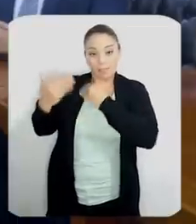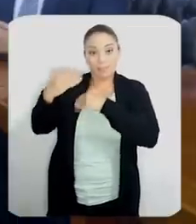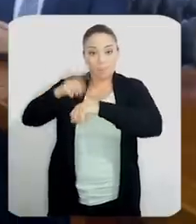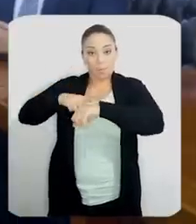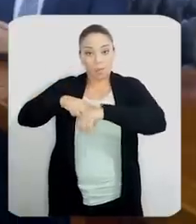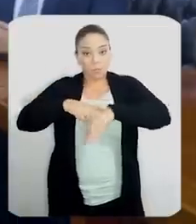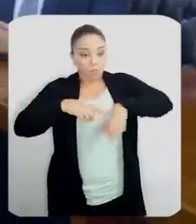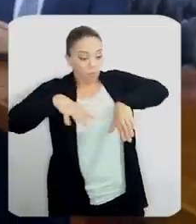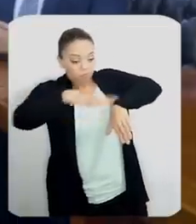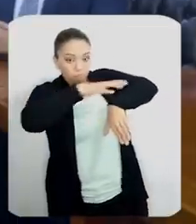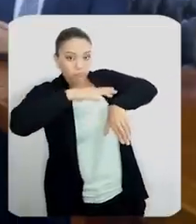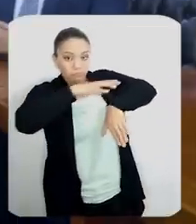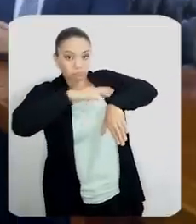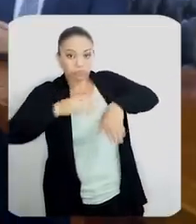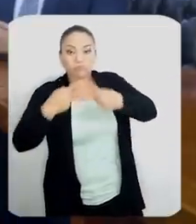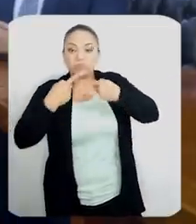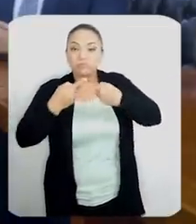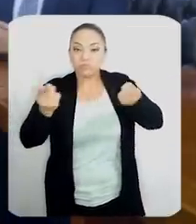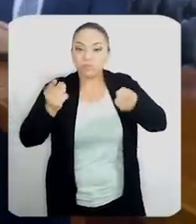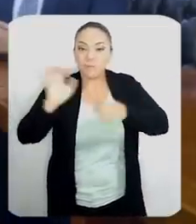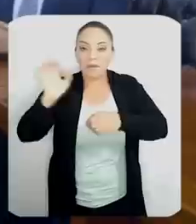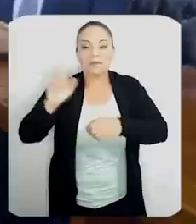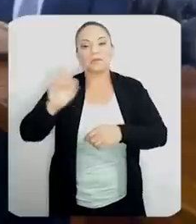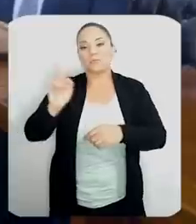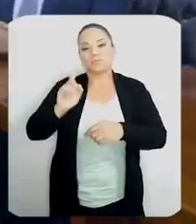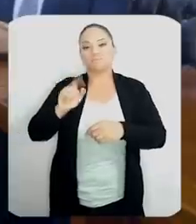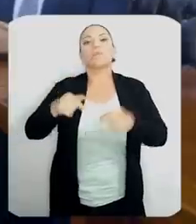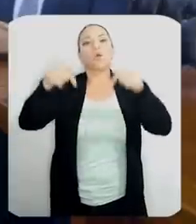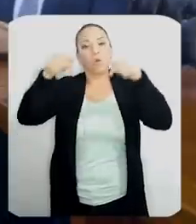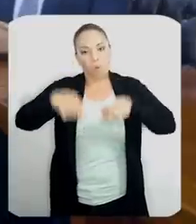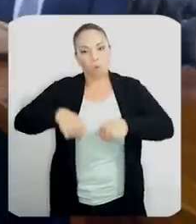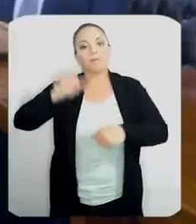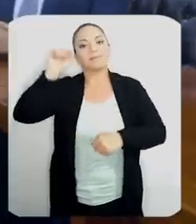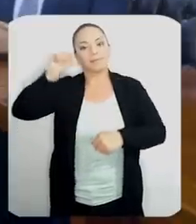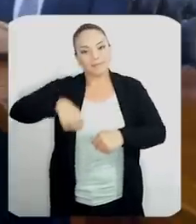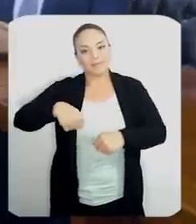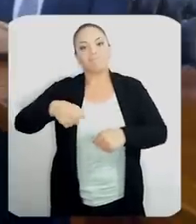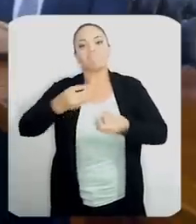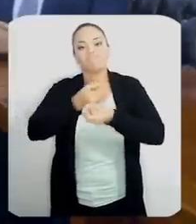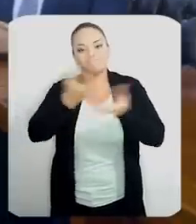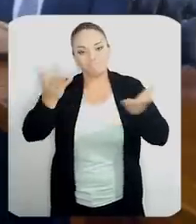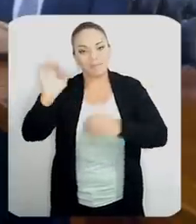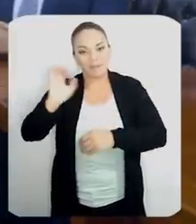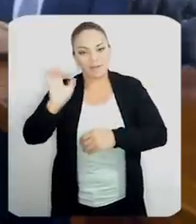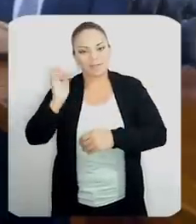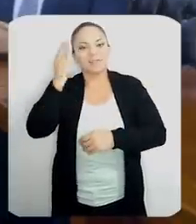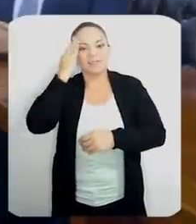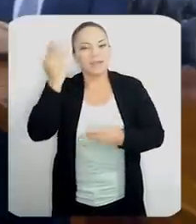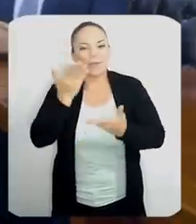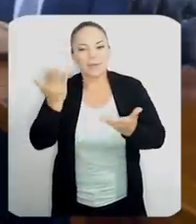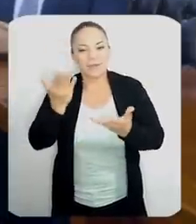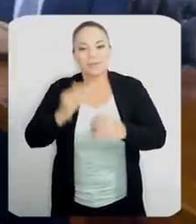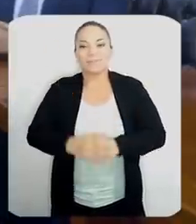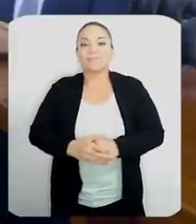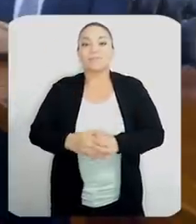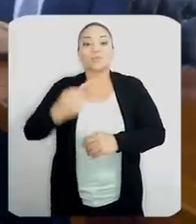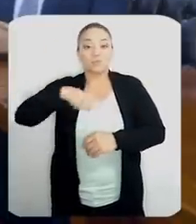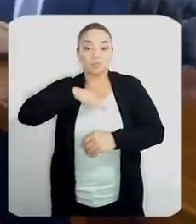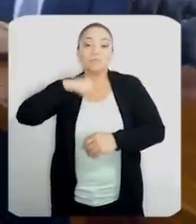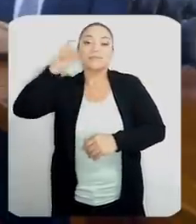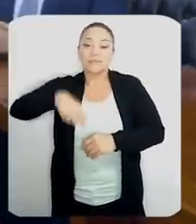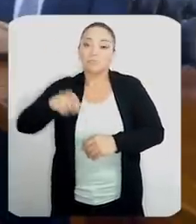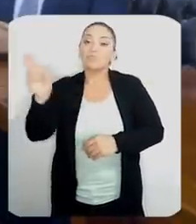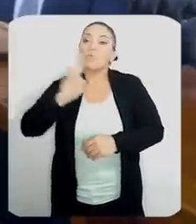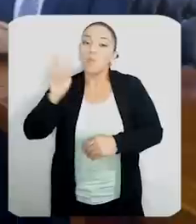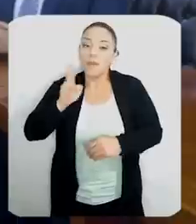declaramos la declaratoria de emergencia y lo estamos haciendo hoy. ¿Saben qué? Lo estamos haciendo porque hay que